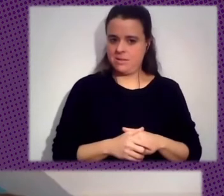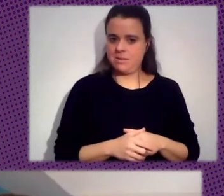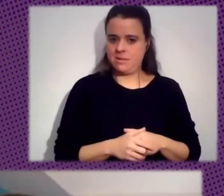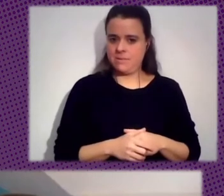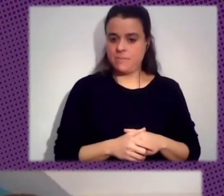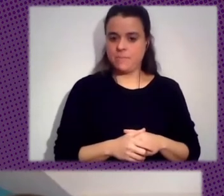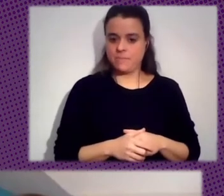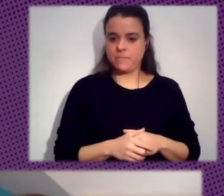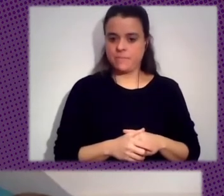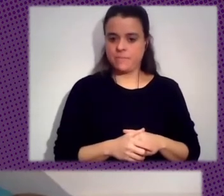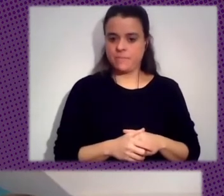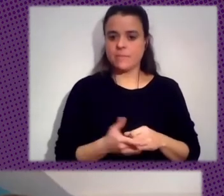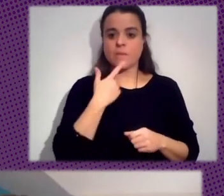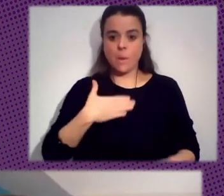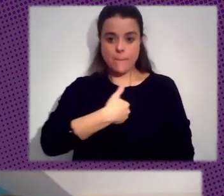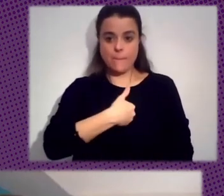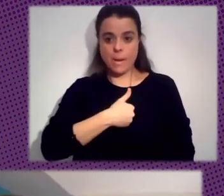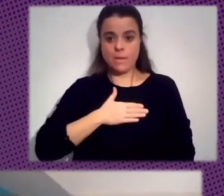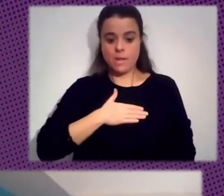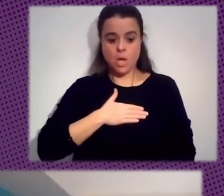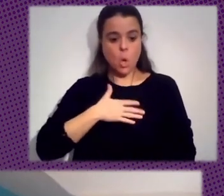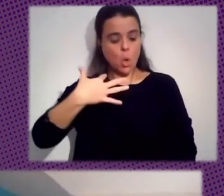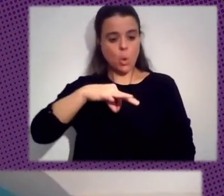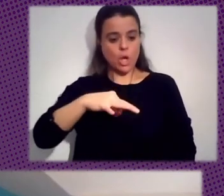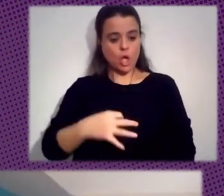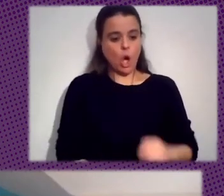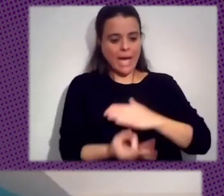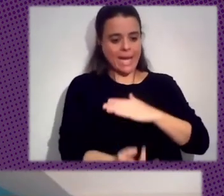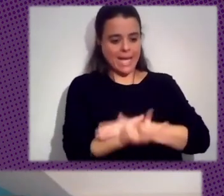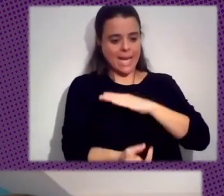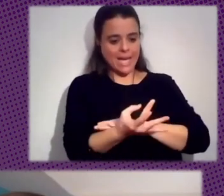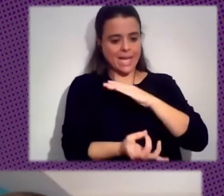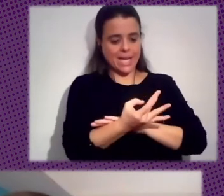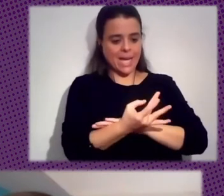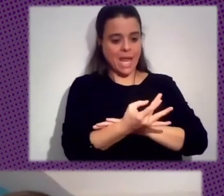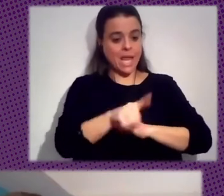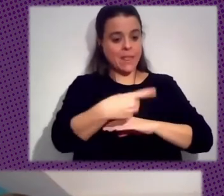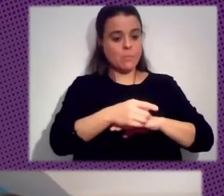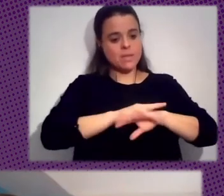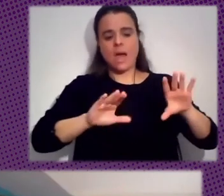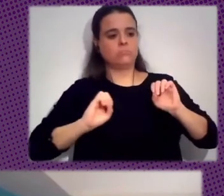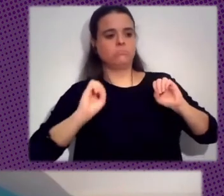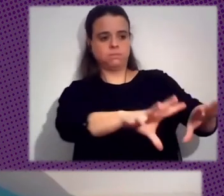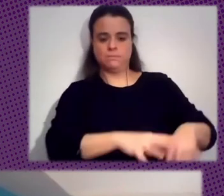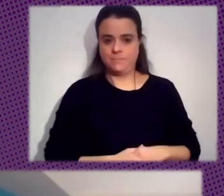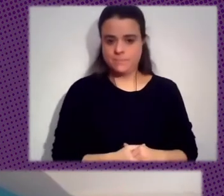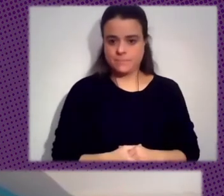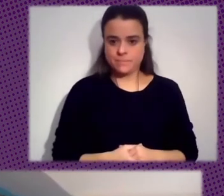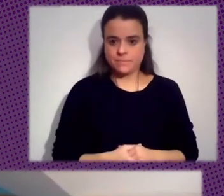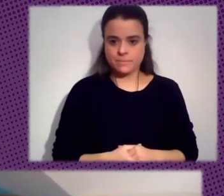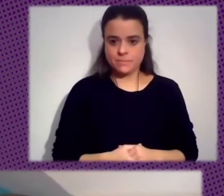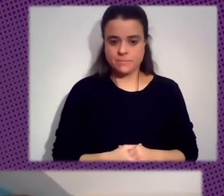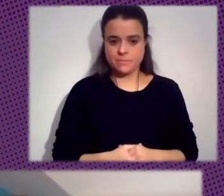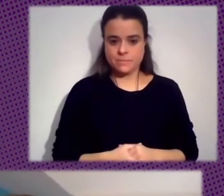Que Nuestro Único Papel Es Generarlos Y Después De Eso Ya No Te Preocupes Y Vamos A Tener Que